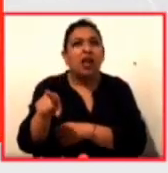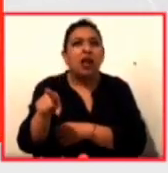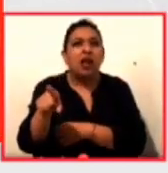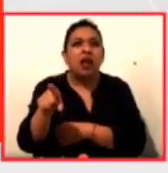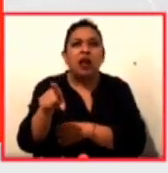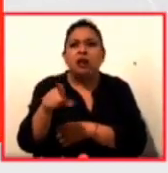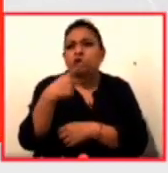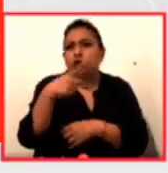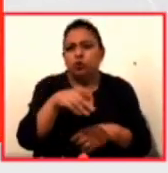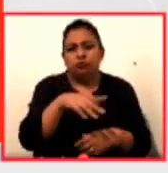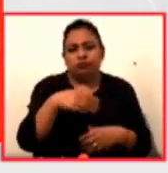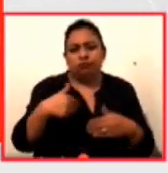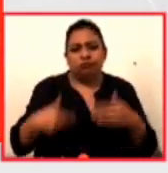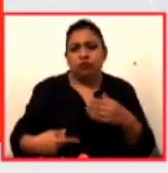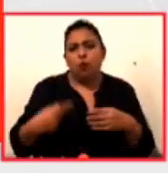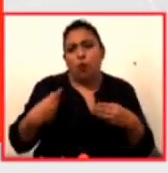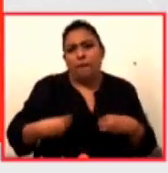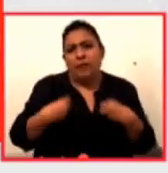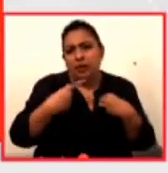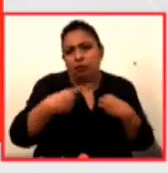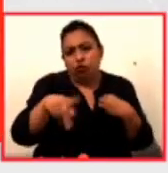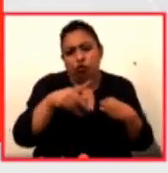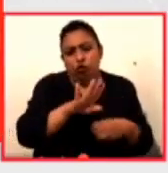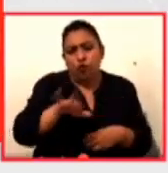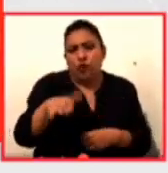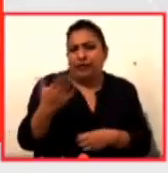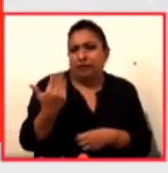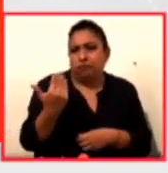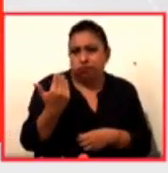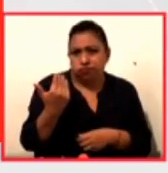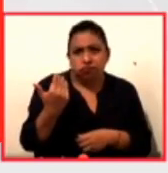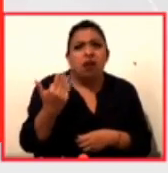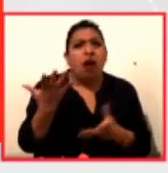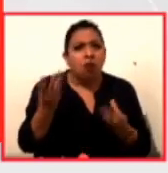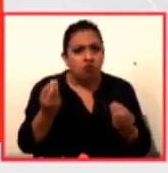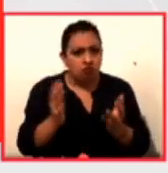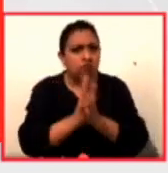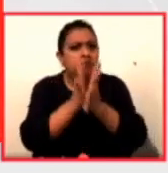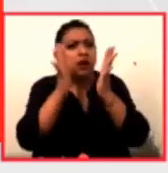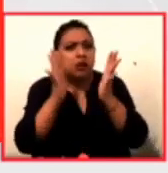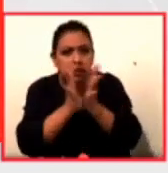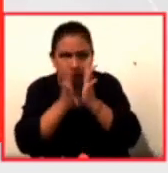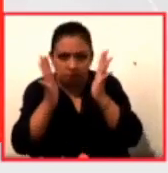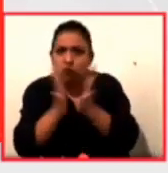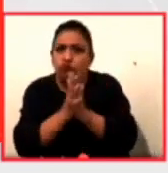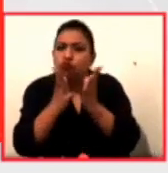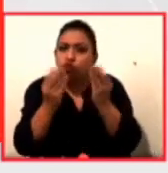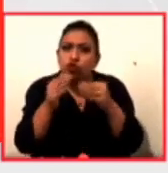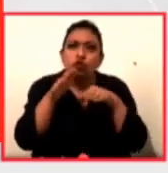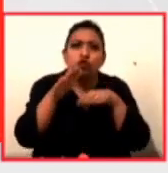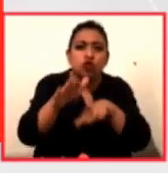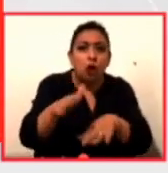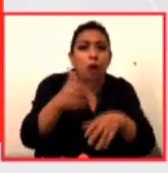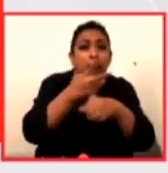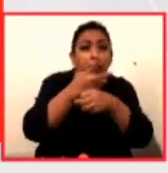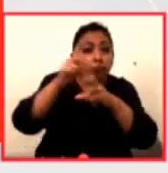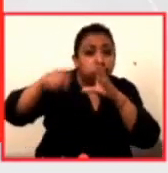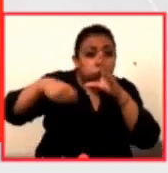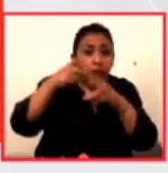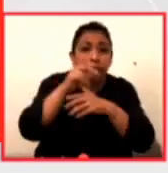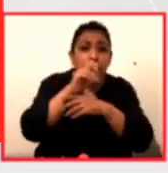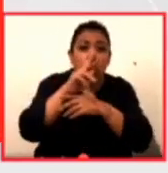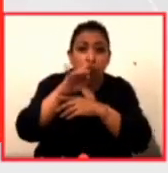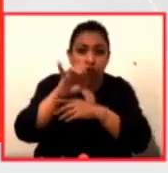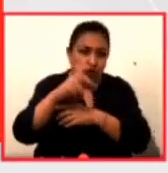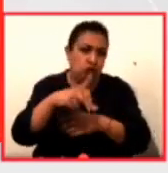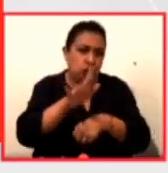muerte que es reciente y fue muy activo también en todo lo que tiene que ver con la producción de cine